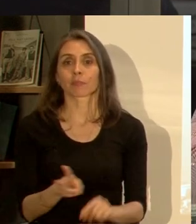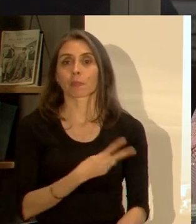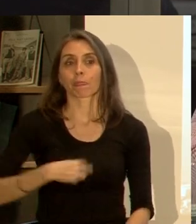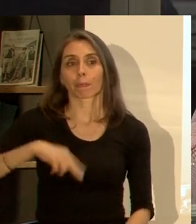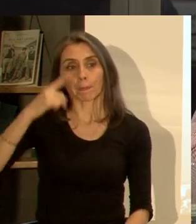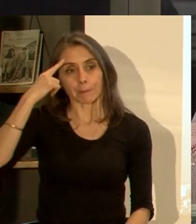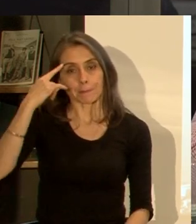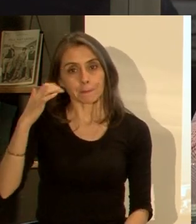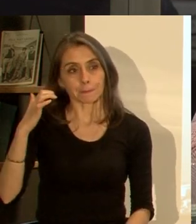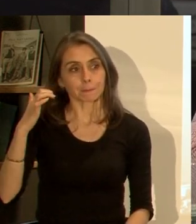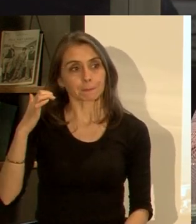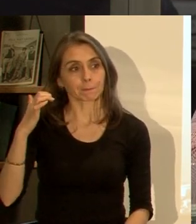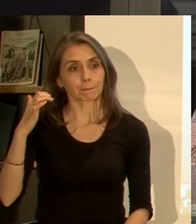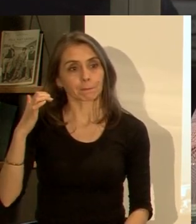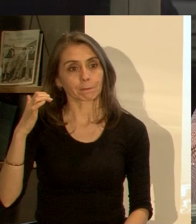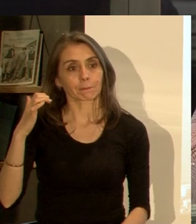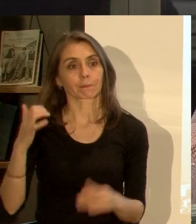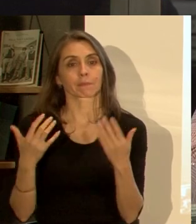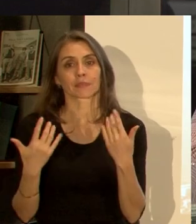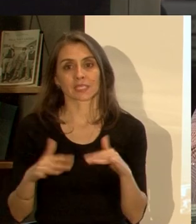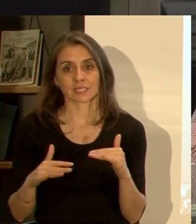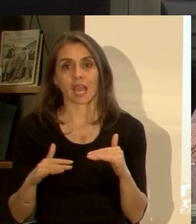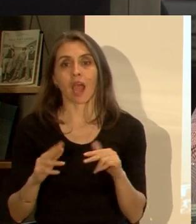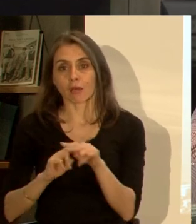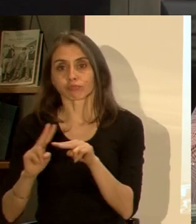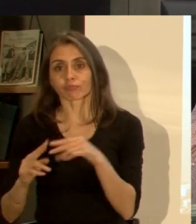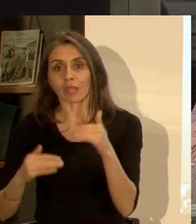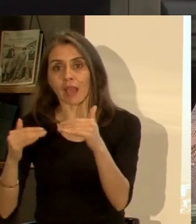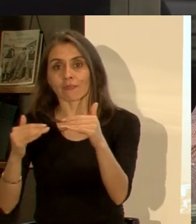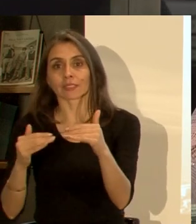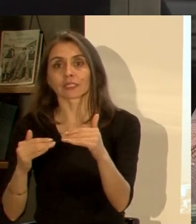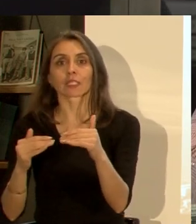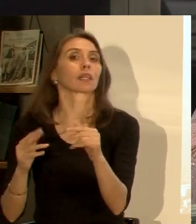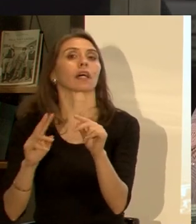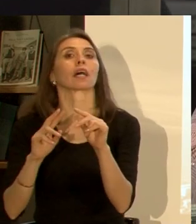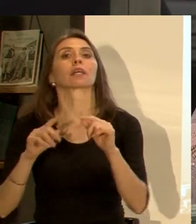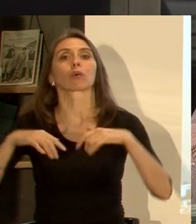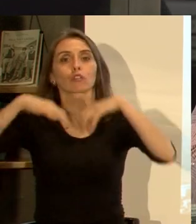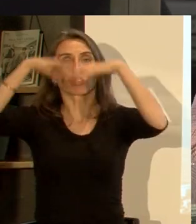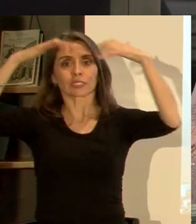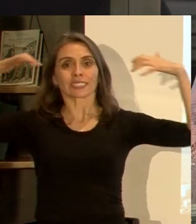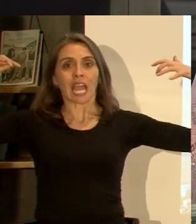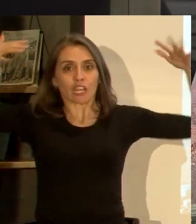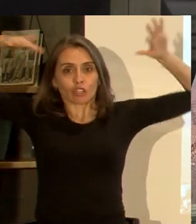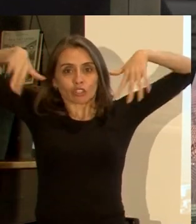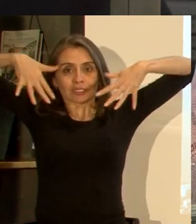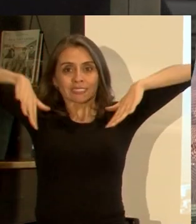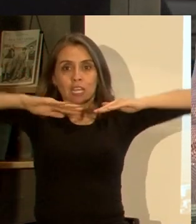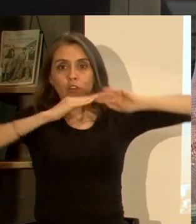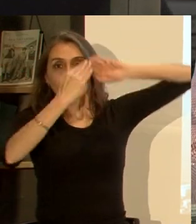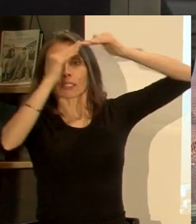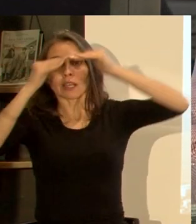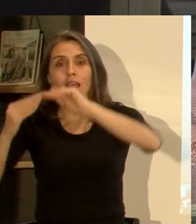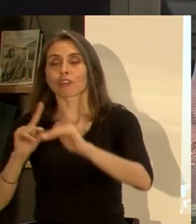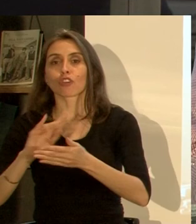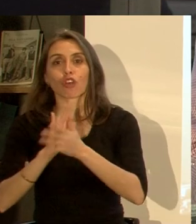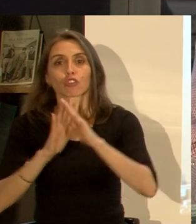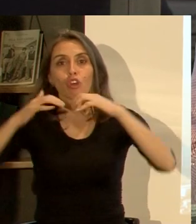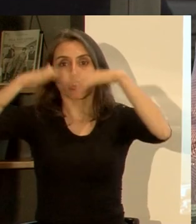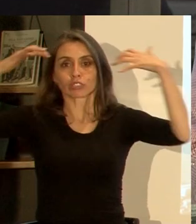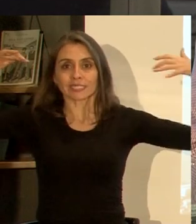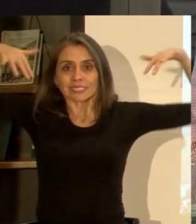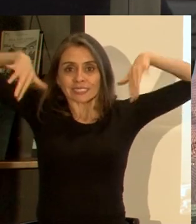creemos que tenemos algo ya avanzado en eso el criterio con respecto a las quebradas porque las quebradas por ejemplo no todas las quebradas